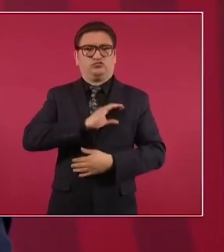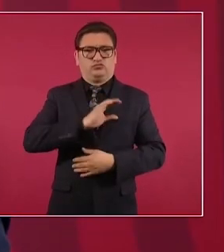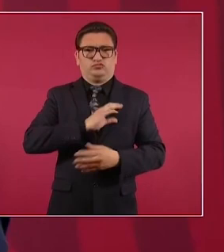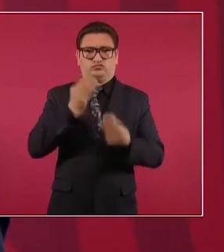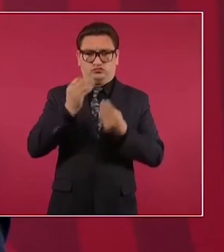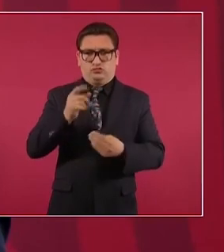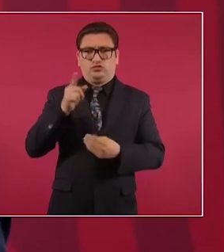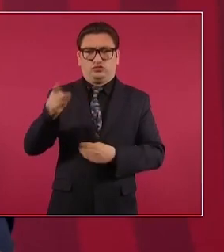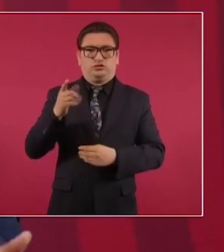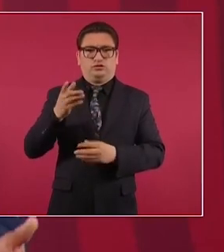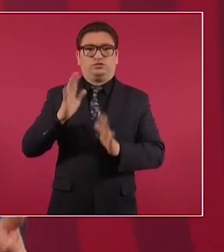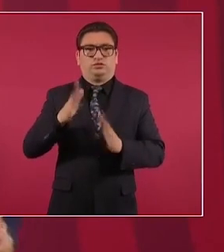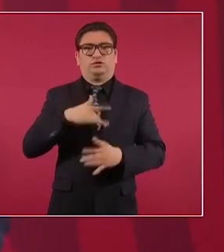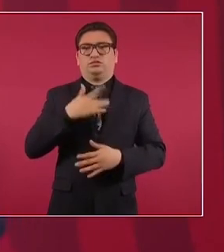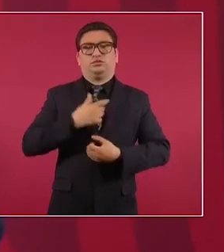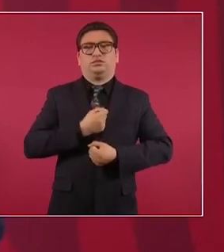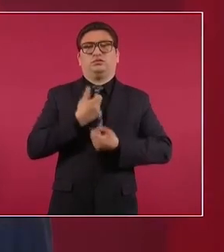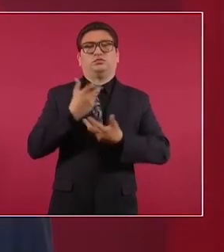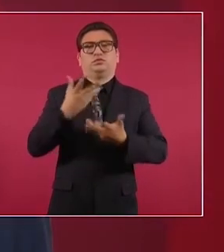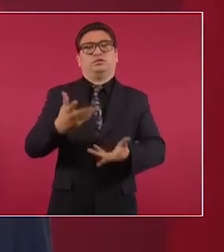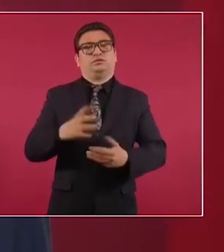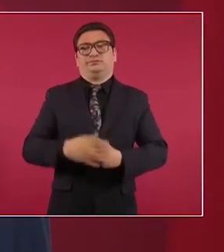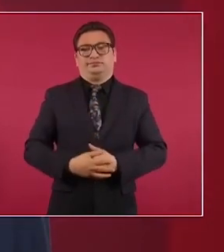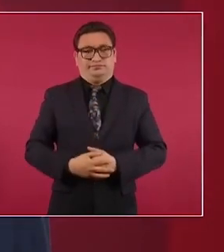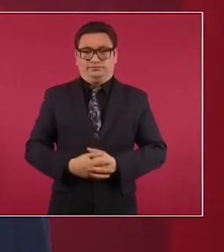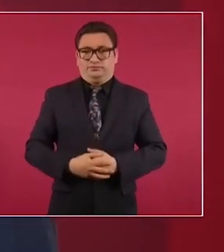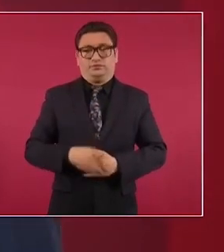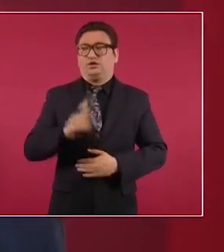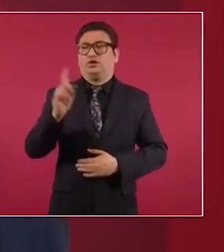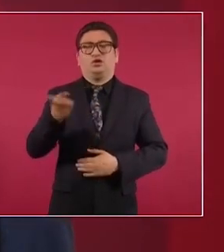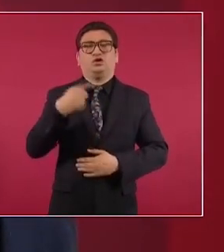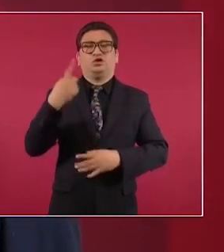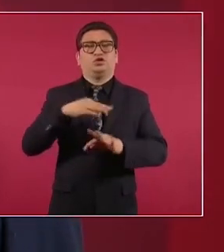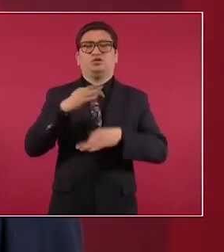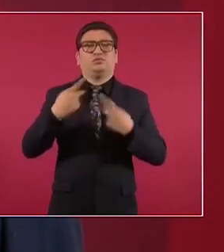ya expresé nuestros adversarios